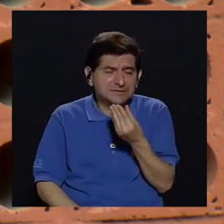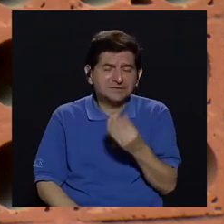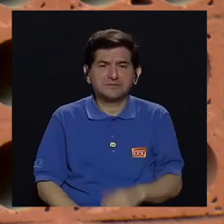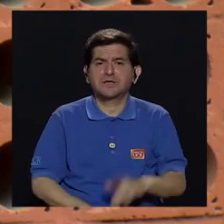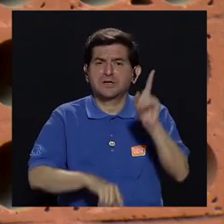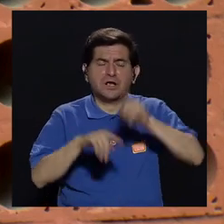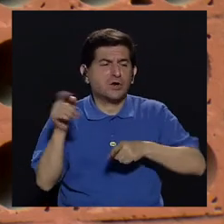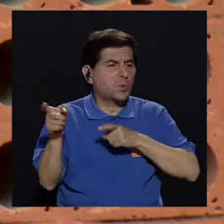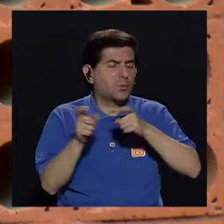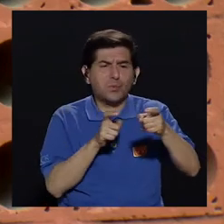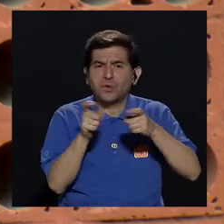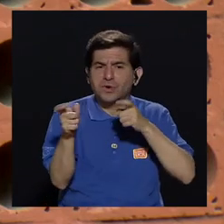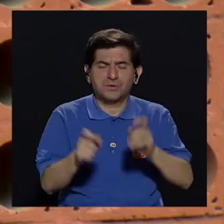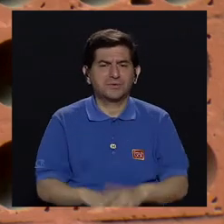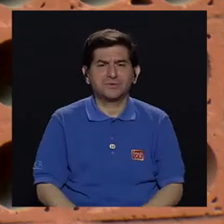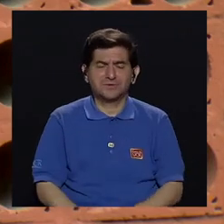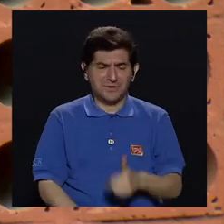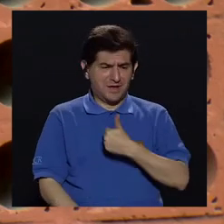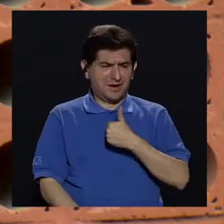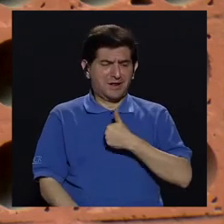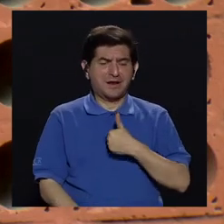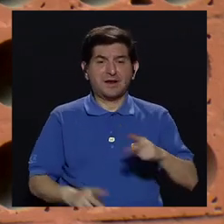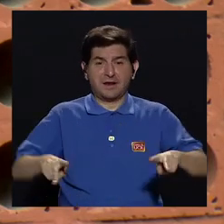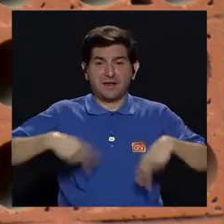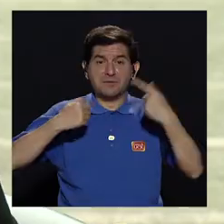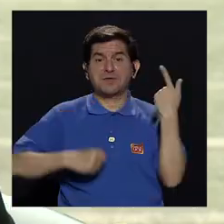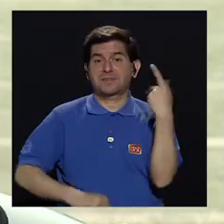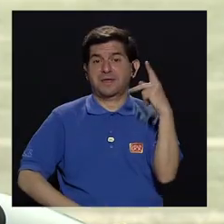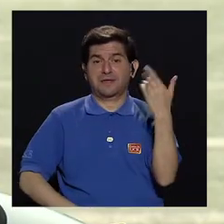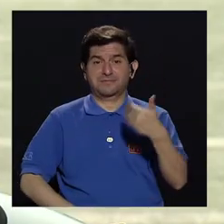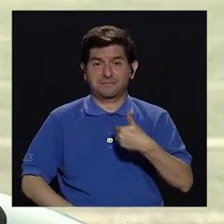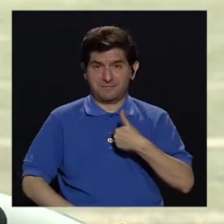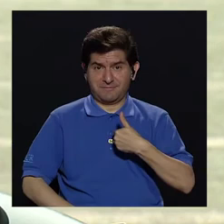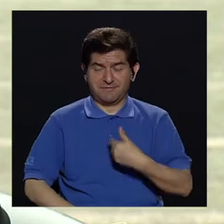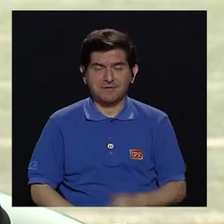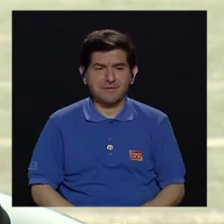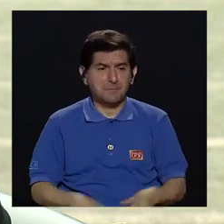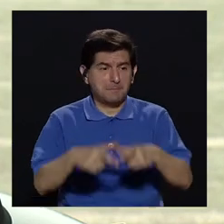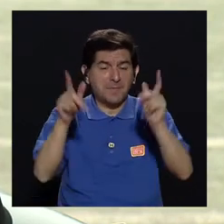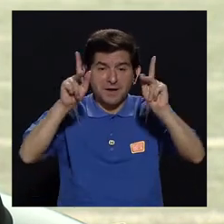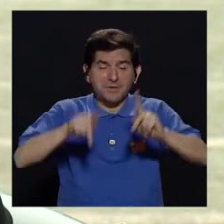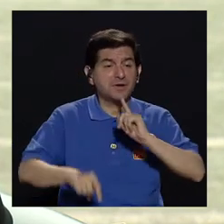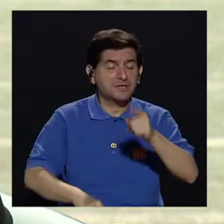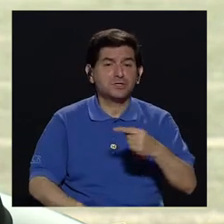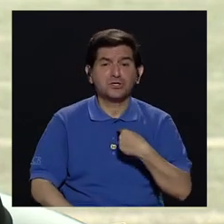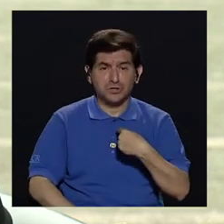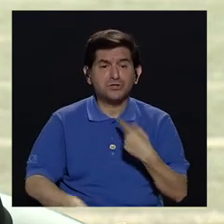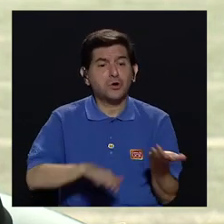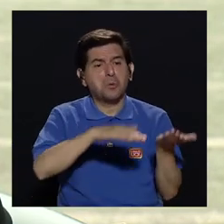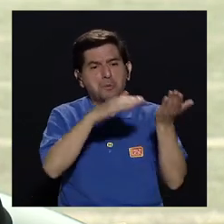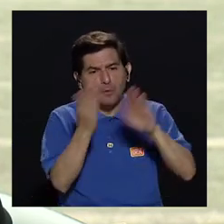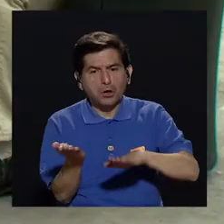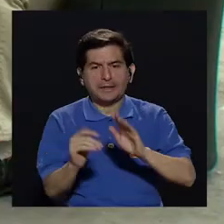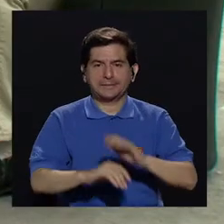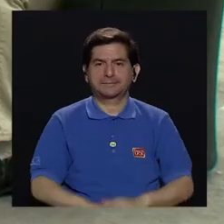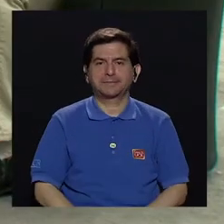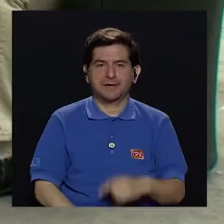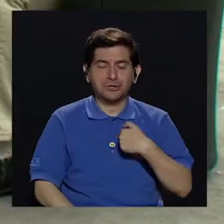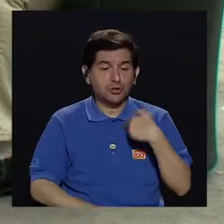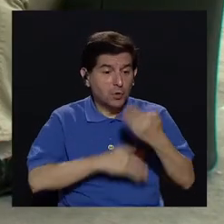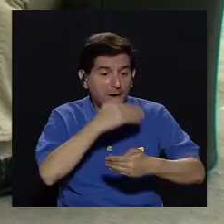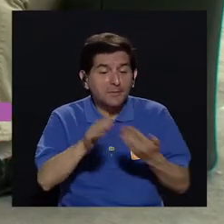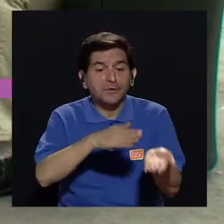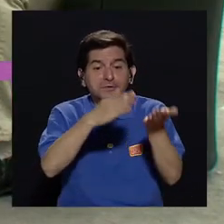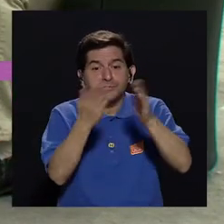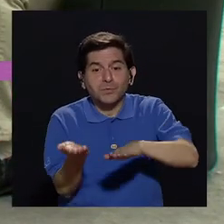no puede controlarse a sí misma y que su vida está en riesgo, porque la mayor parte de ellos siempre dicen, me voy a morir, me estoy